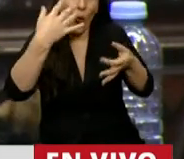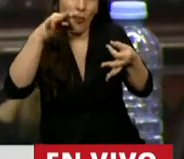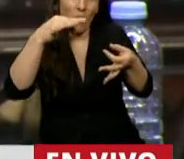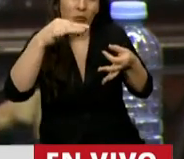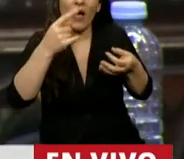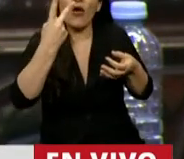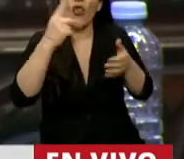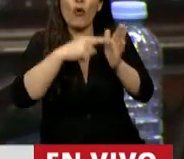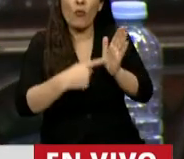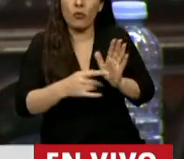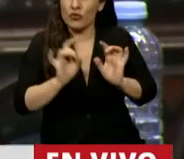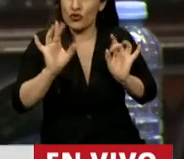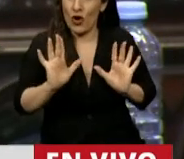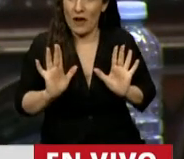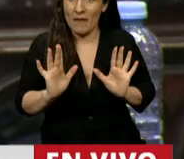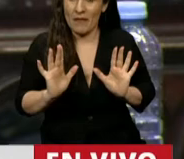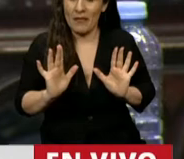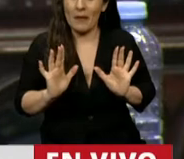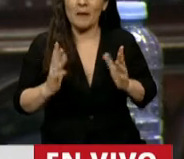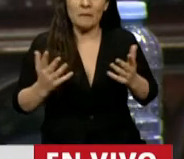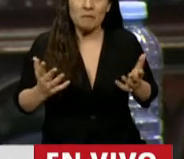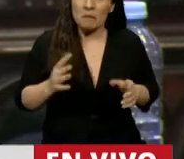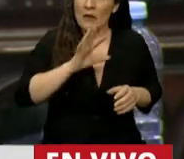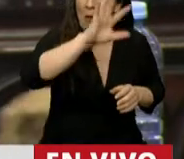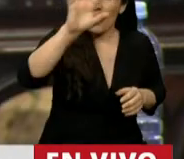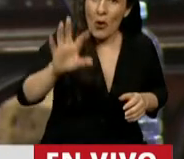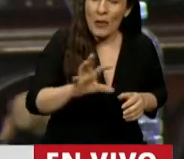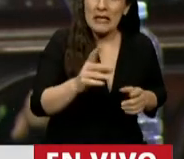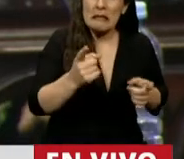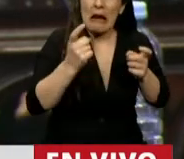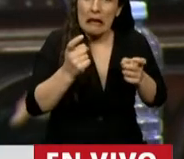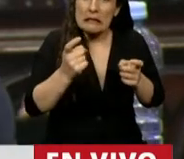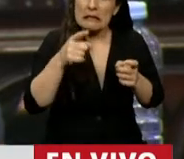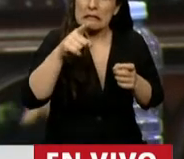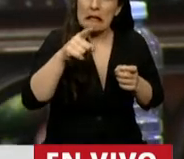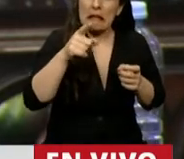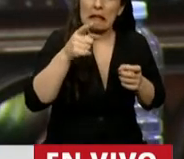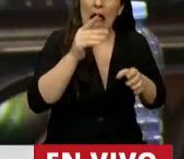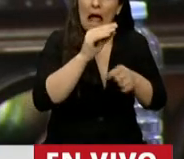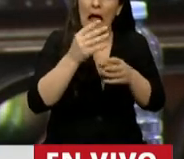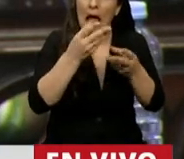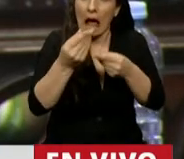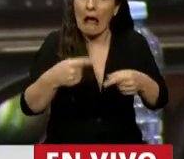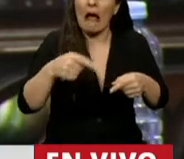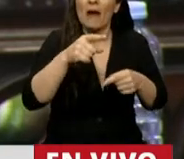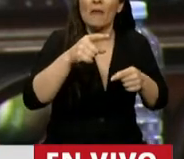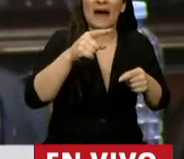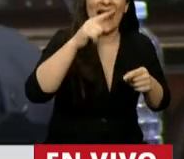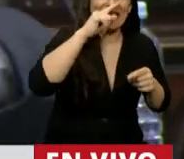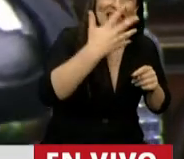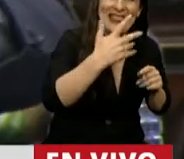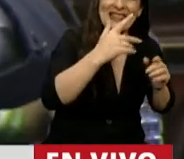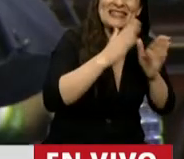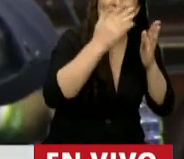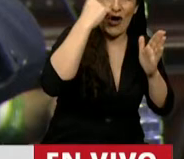Y la verdad que de todas las provincias que necesitan ayuda para cumplir con el artículo 75 en su artículo 19, para